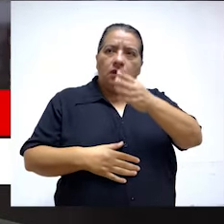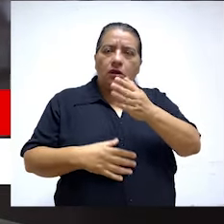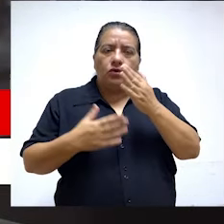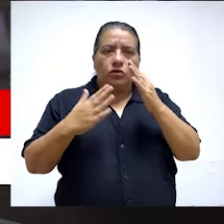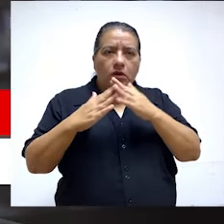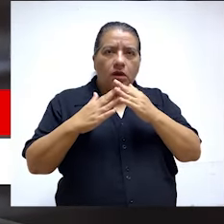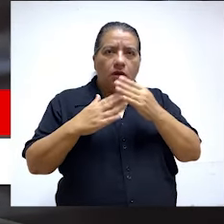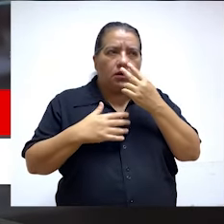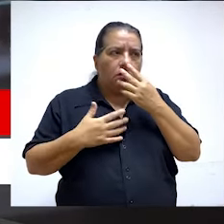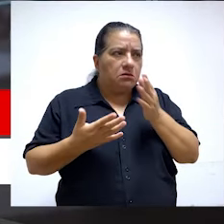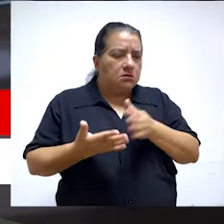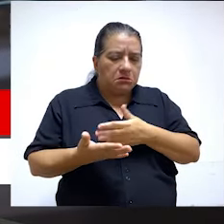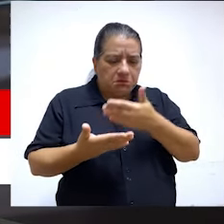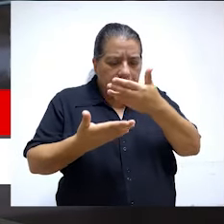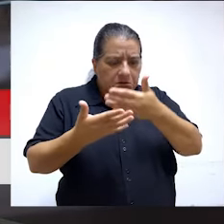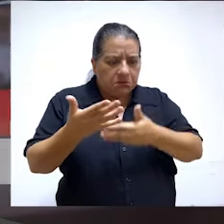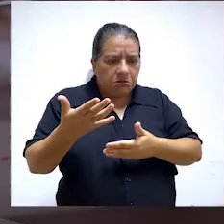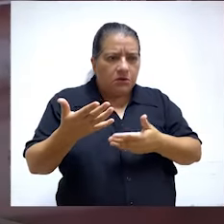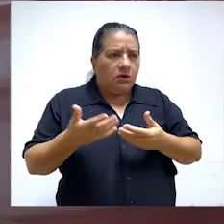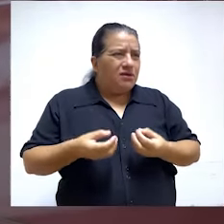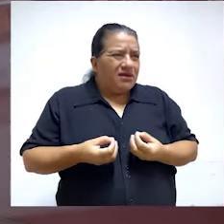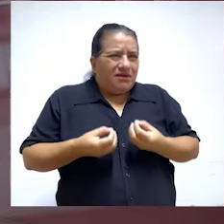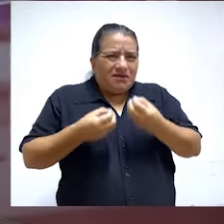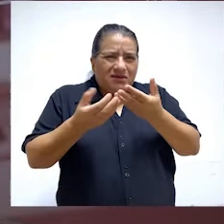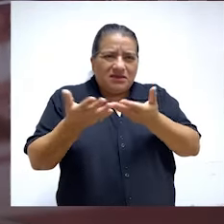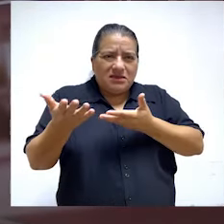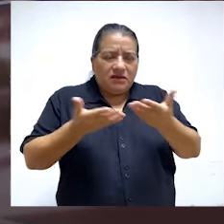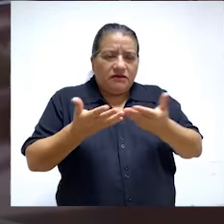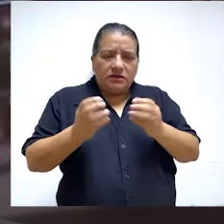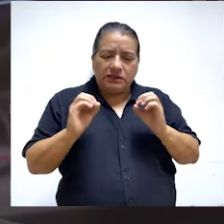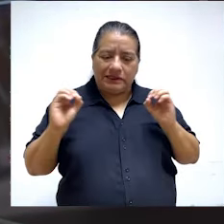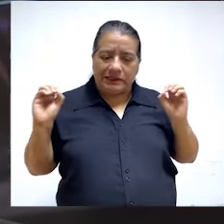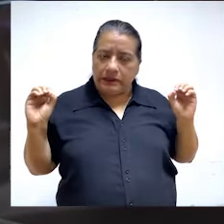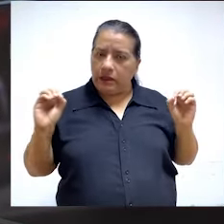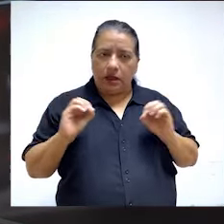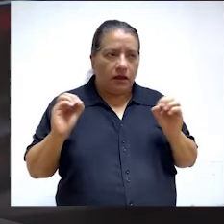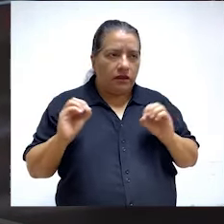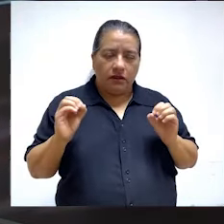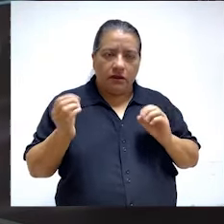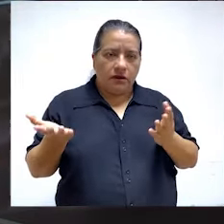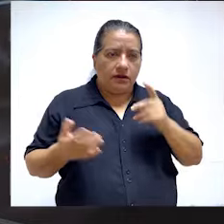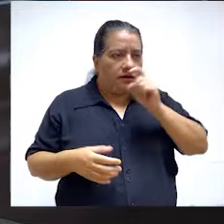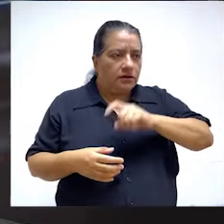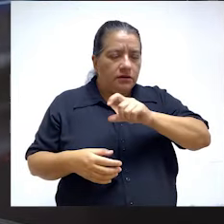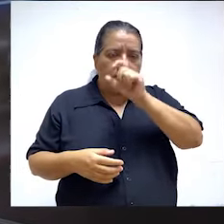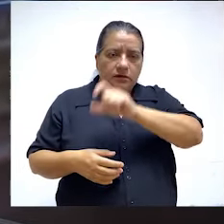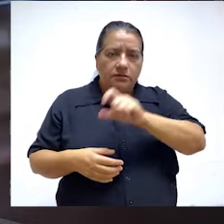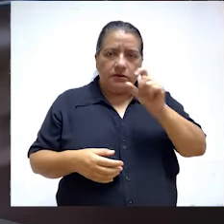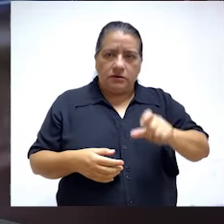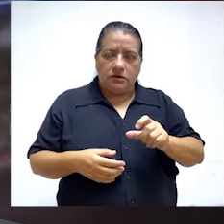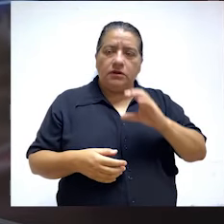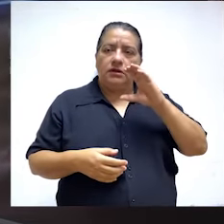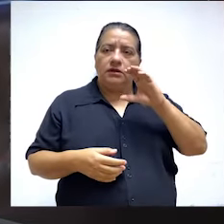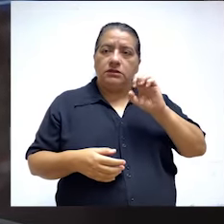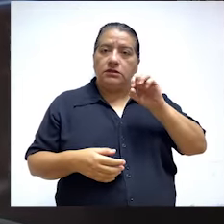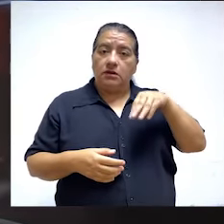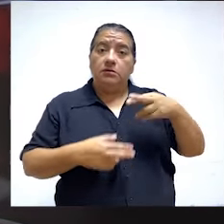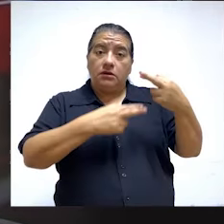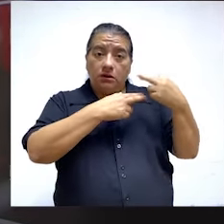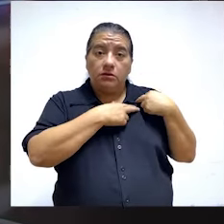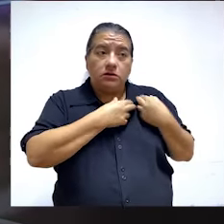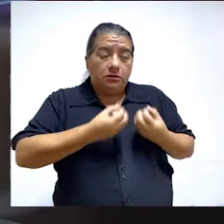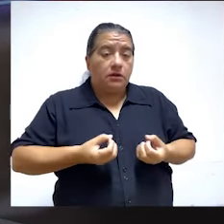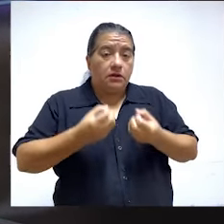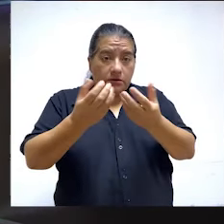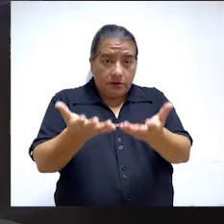se ha presentado al SEM no está obteniendo ese servicio gratuito que debe brindar el SEM,